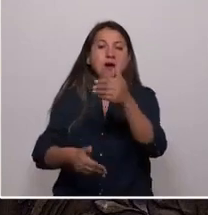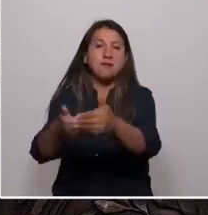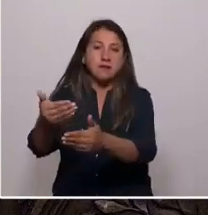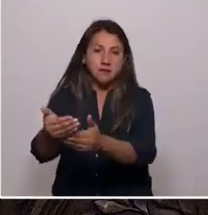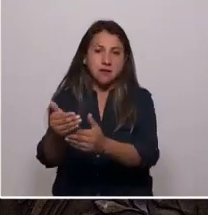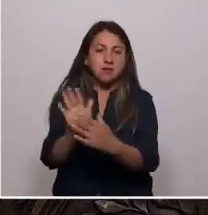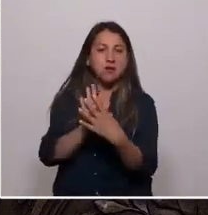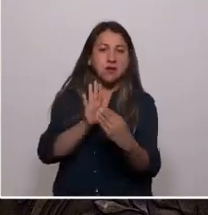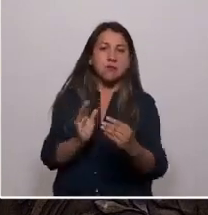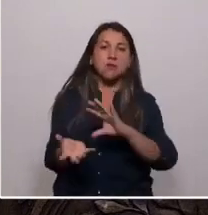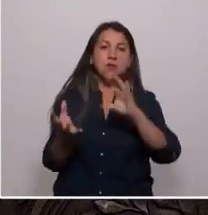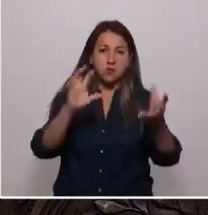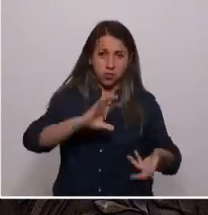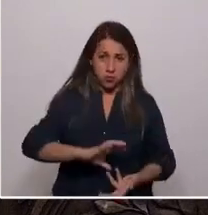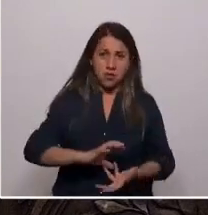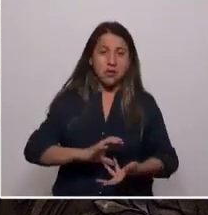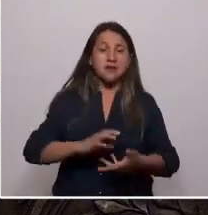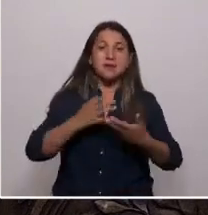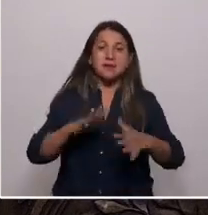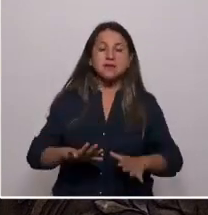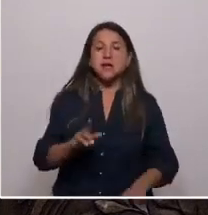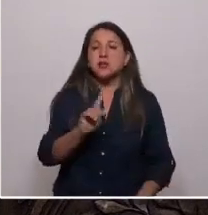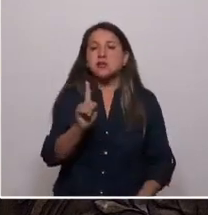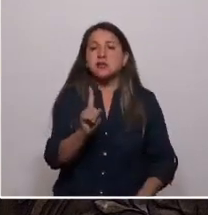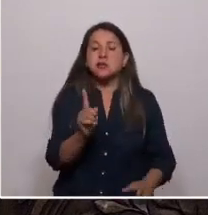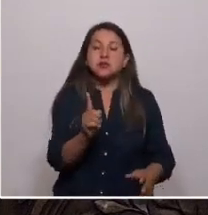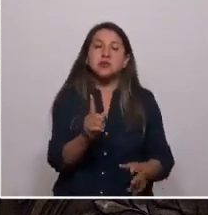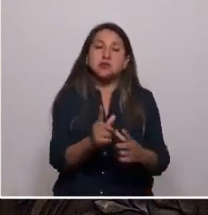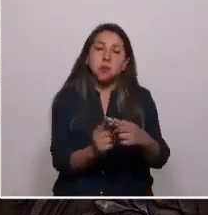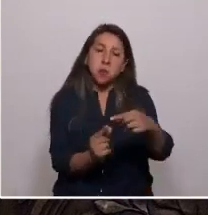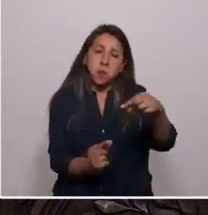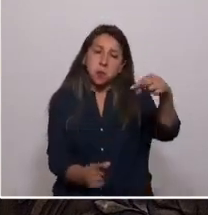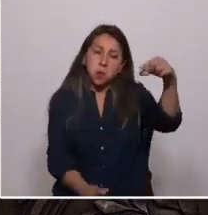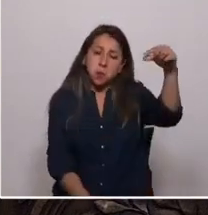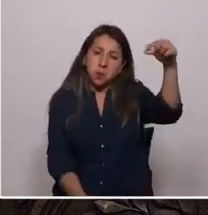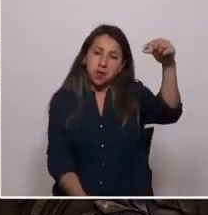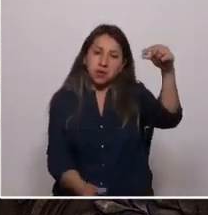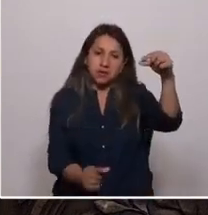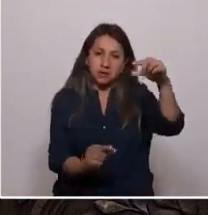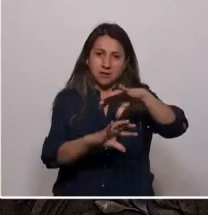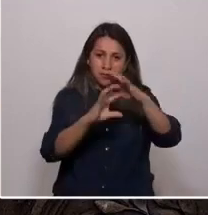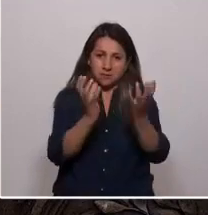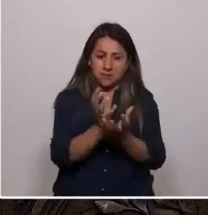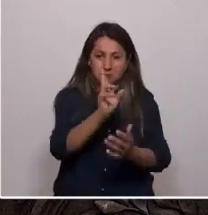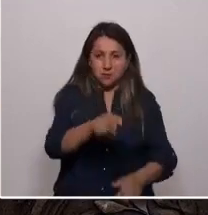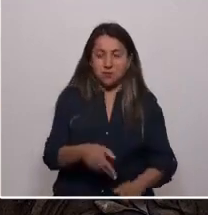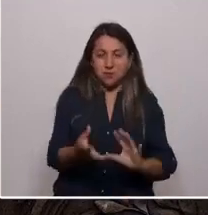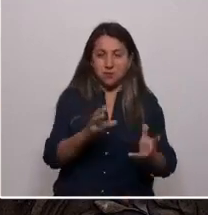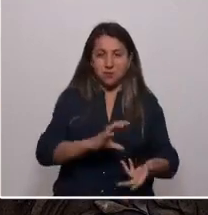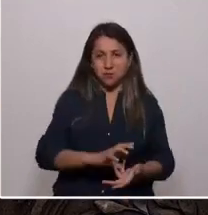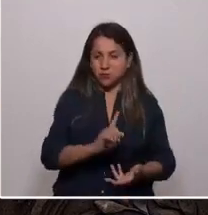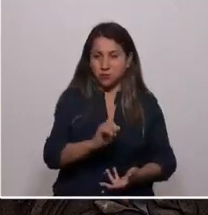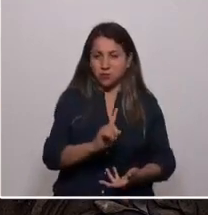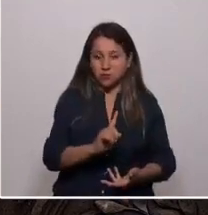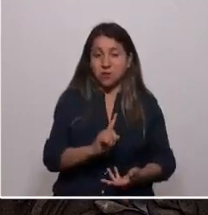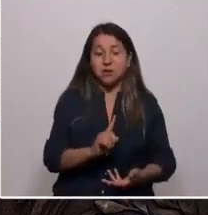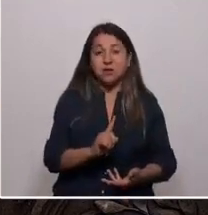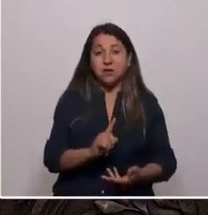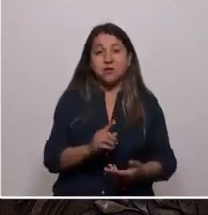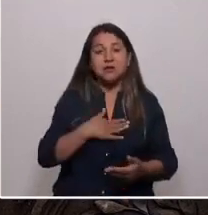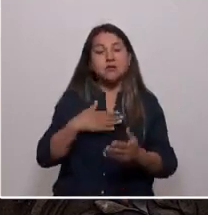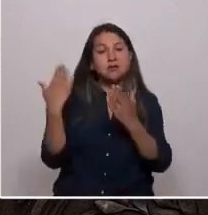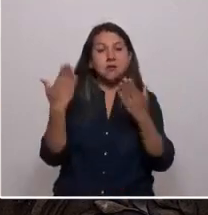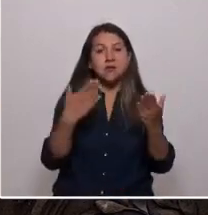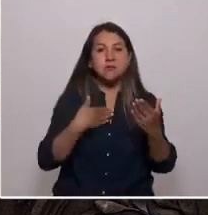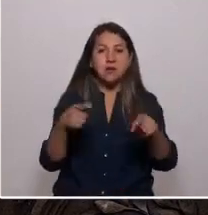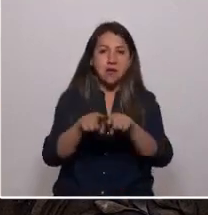ejemplo mundial. Dejar de ser ese pequeño país al sur del mundo. Finalmente, para concluir, no puedo dejar de saludar a